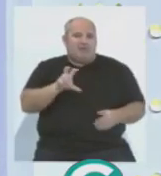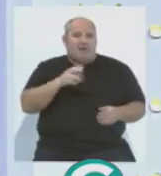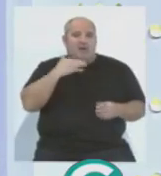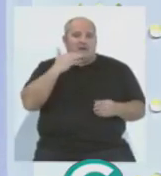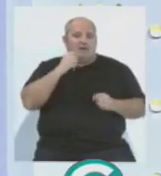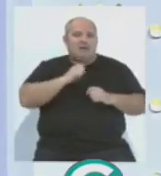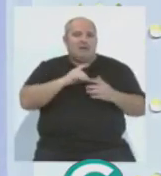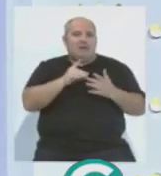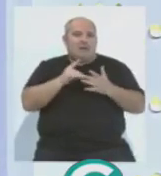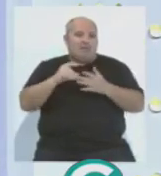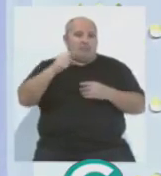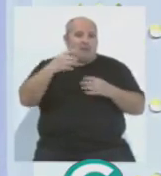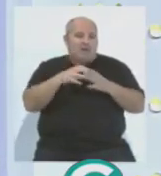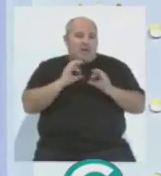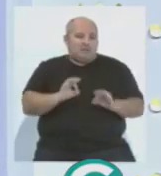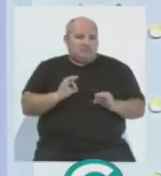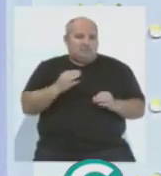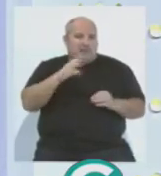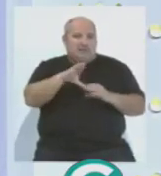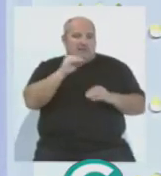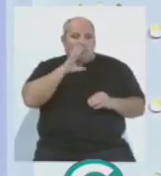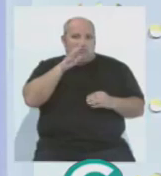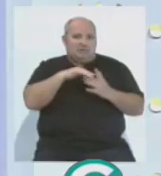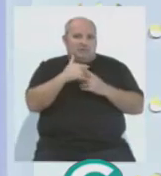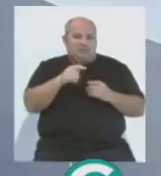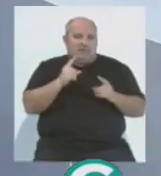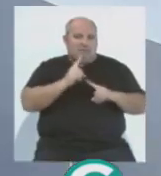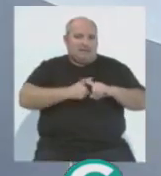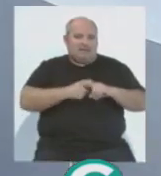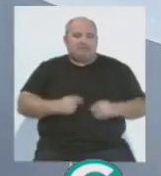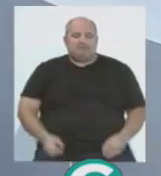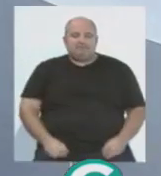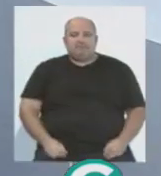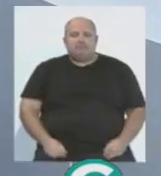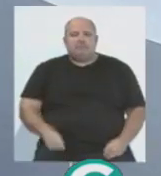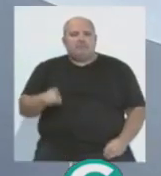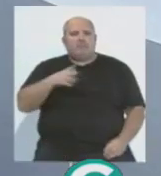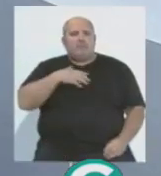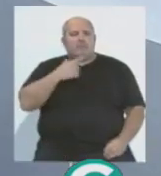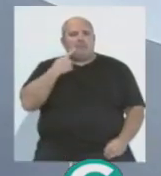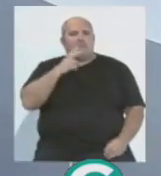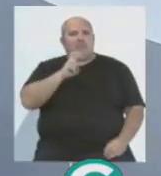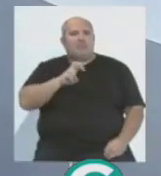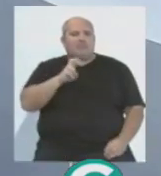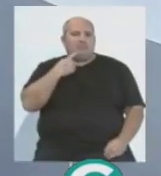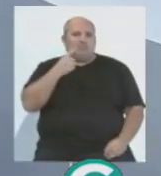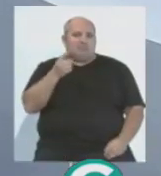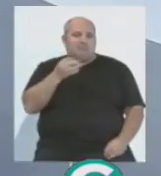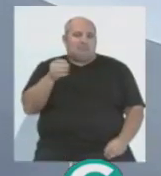O por algo está el líder y eso es entendible, vamos, que se empatase. Yo creo que tú has dado con el clavo, ¿no? Es decir,